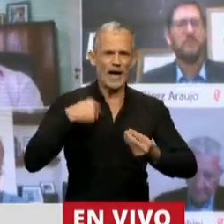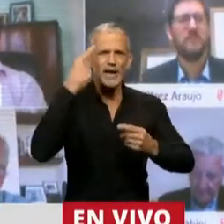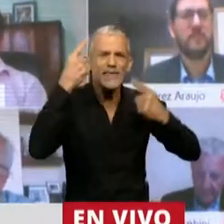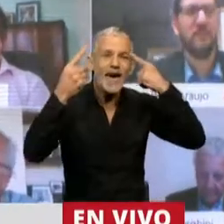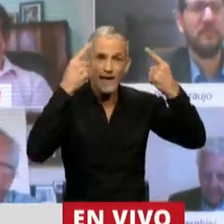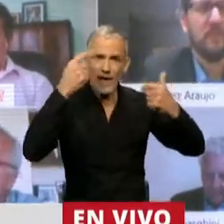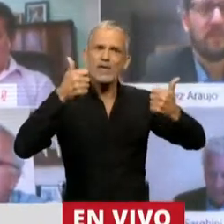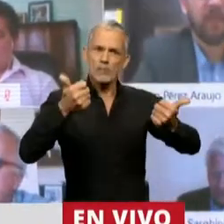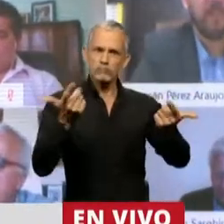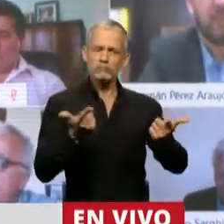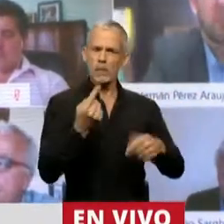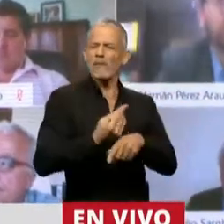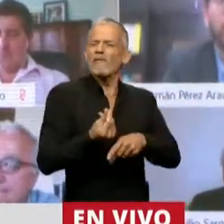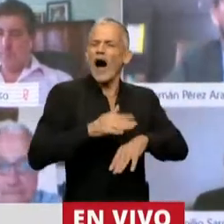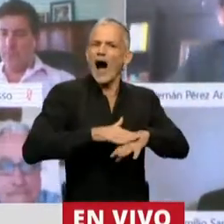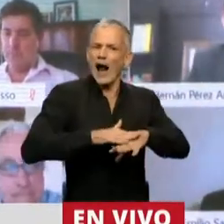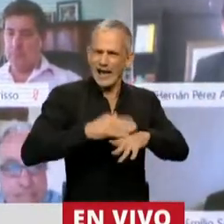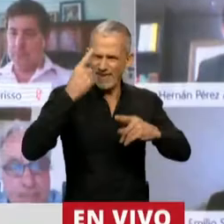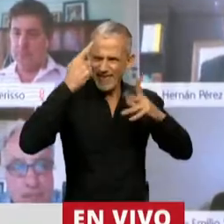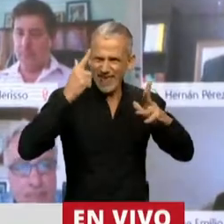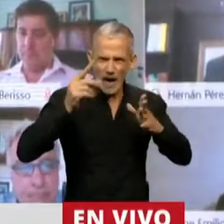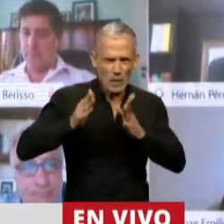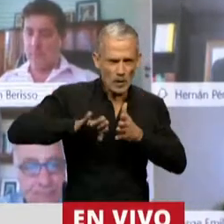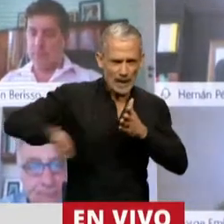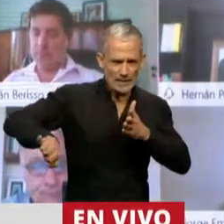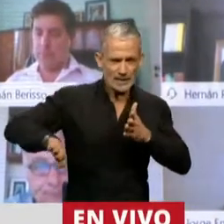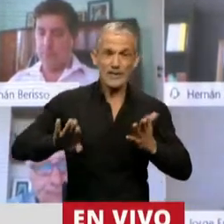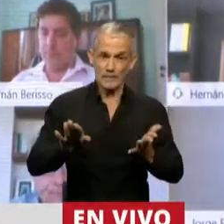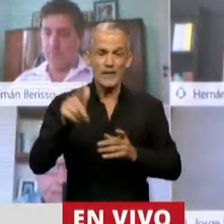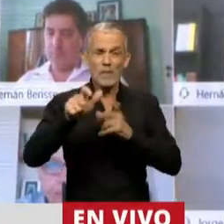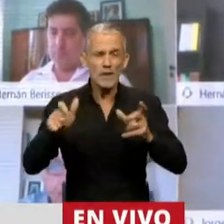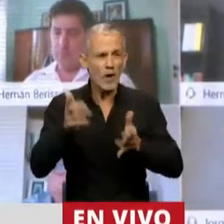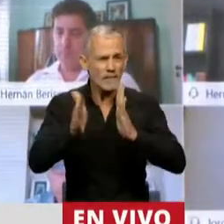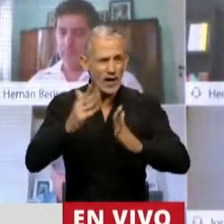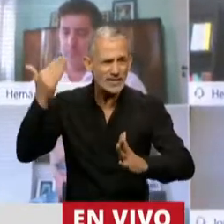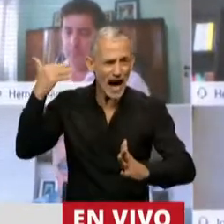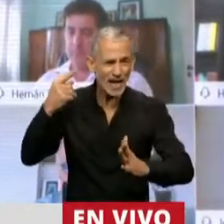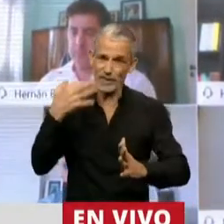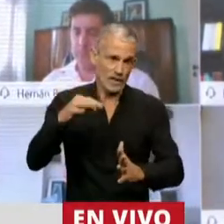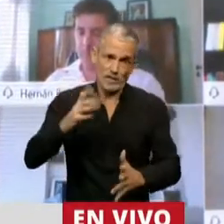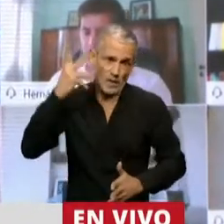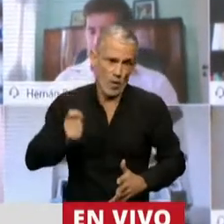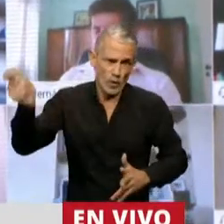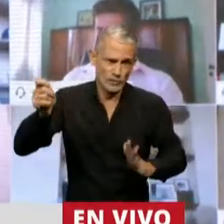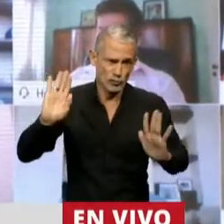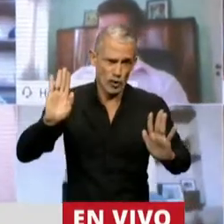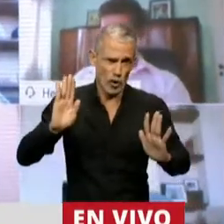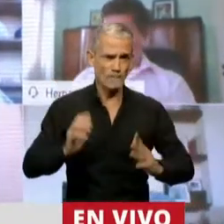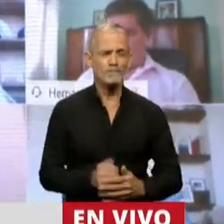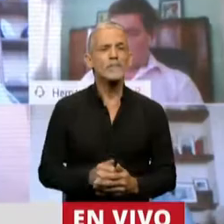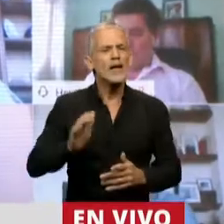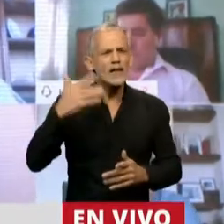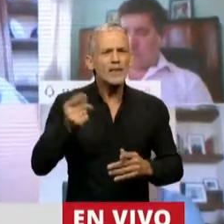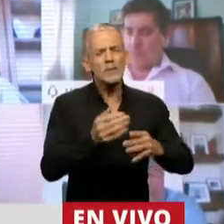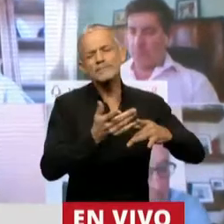ideas, en primer lugar, y en segundo lugar, que quienes ejercieron esa violencia merecieron un juicio. Luego,